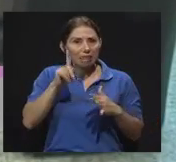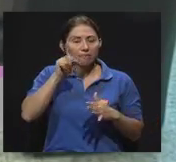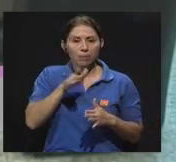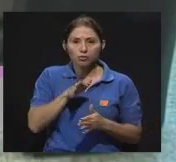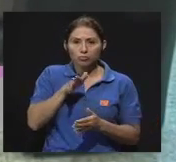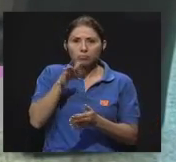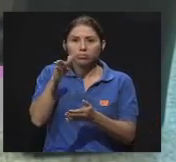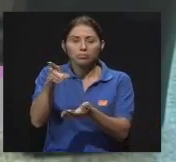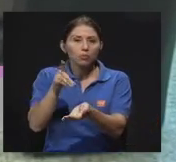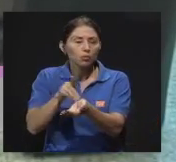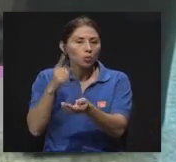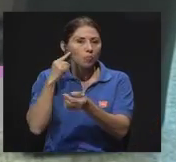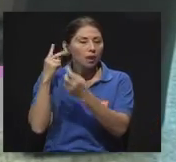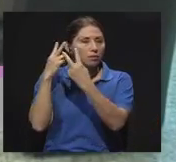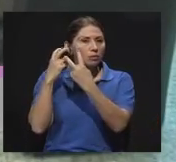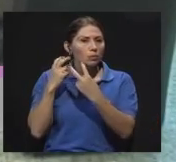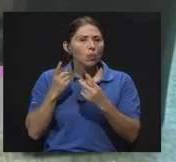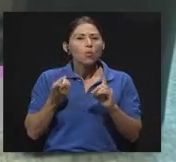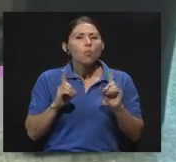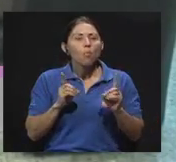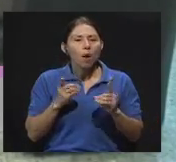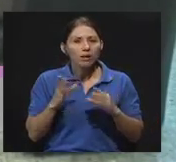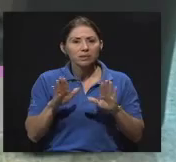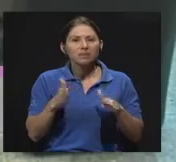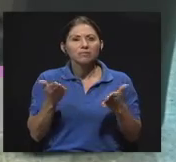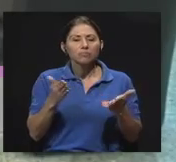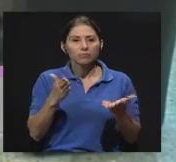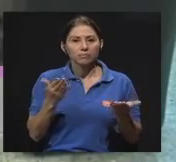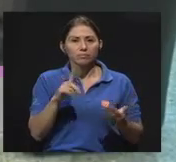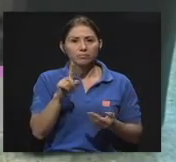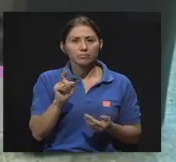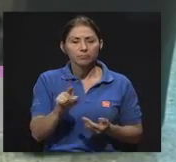tenemos que estar atentos e ir a una consulta con un audiólogo?